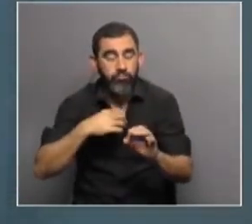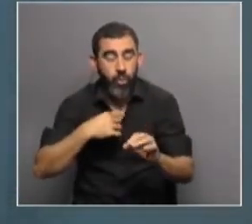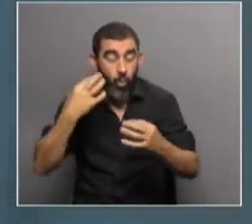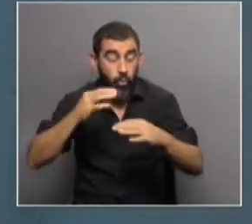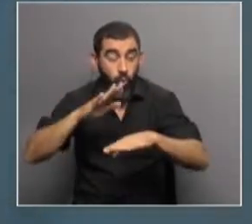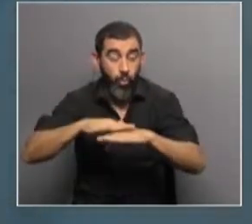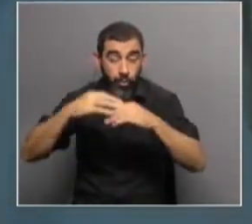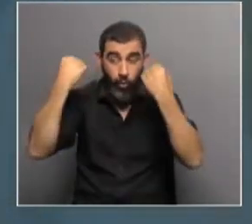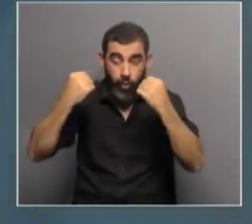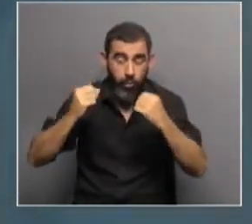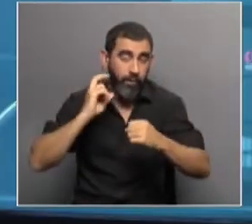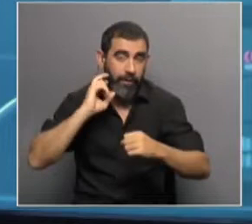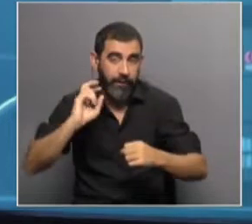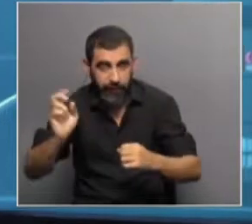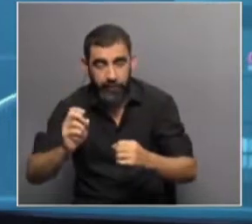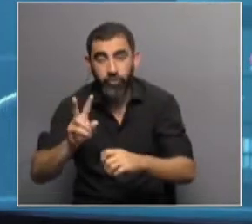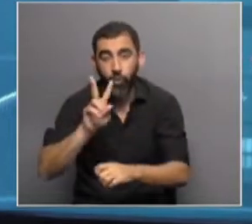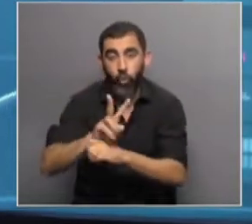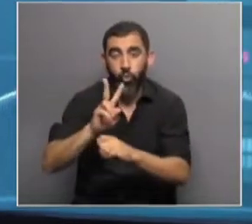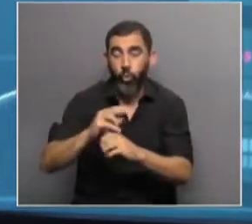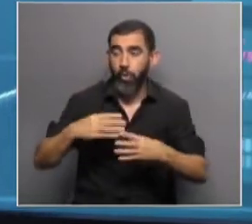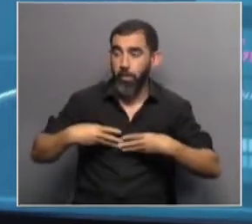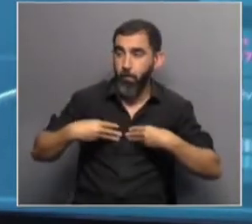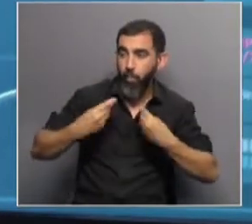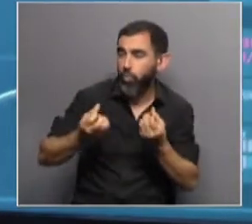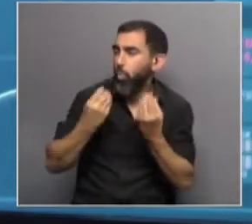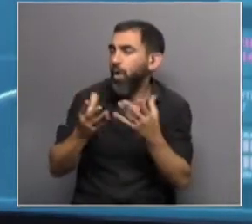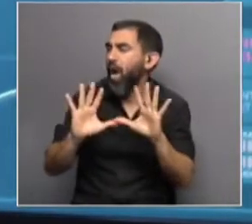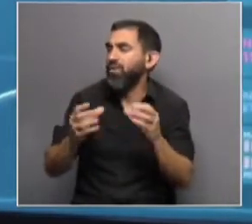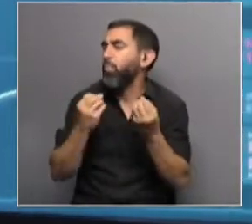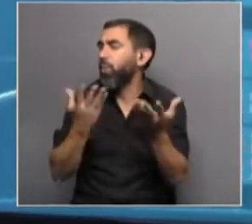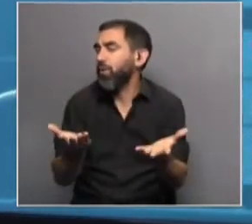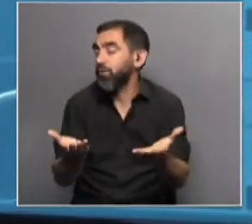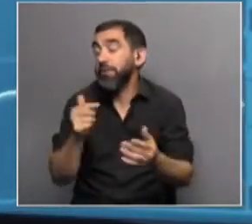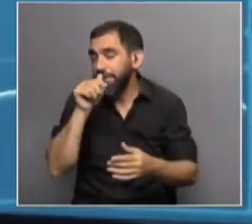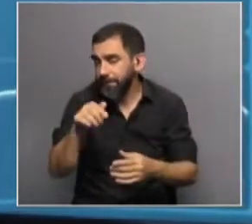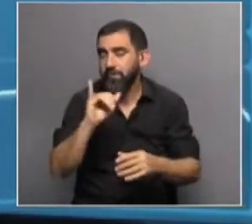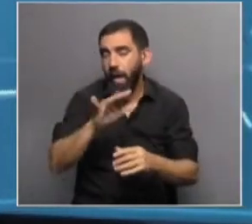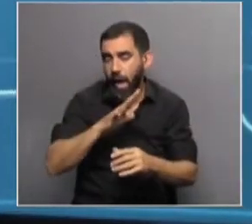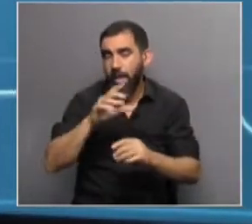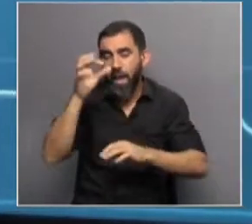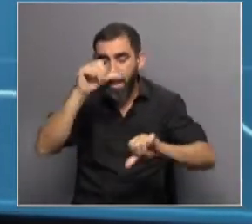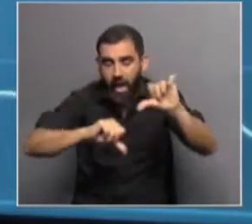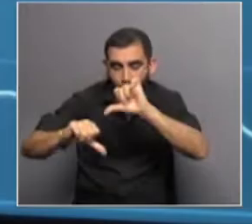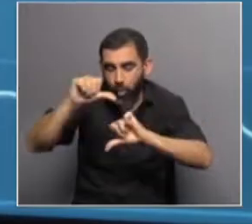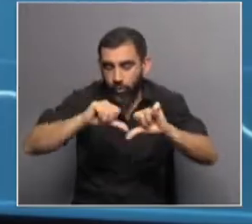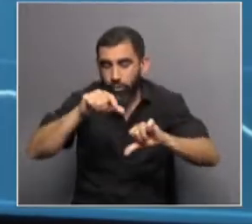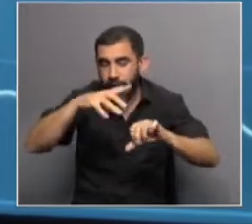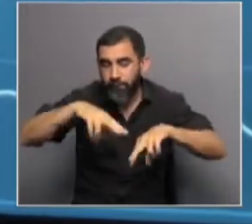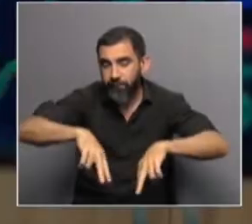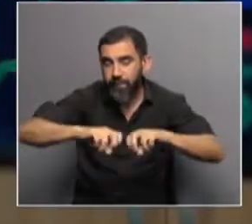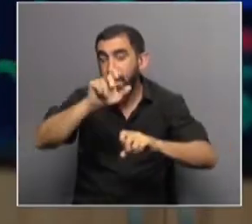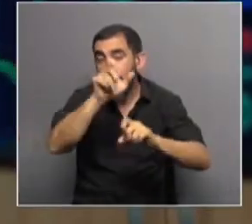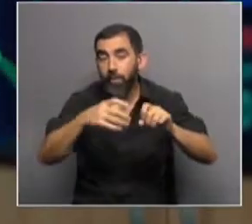que tiene el deportista, si tiene que ver con la regulación de las emociones, es por qué respondió así. Entonces, eso te lo da el laboratorio. Es llevar a esa